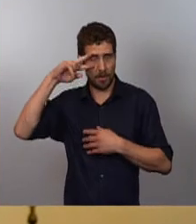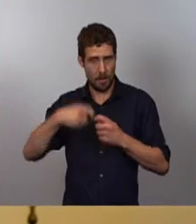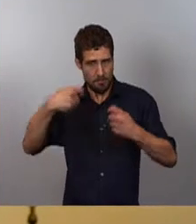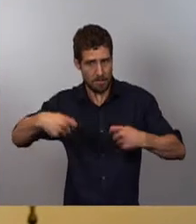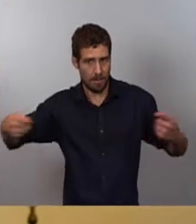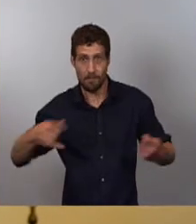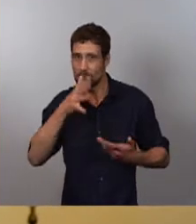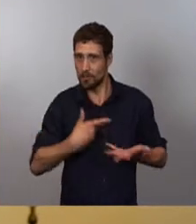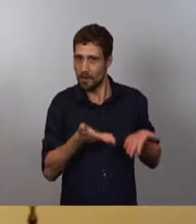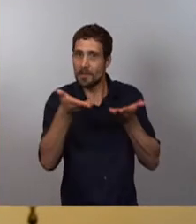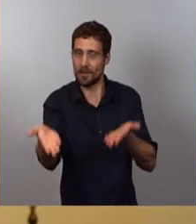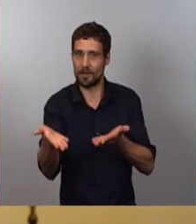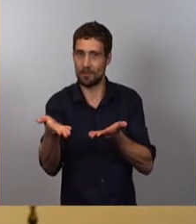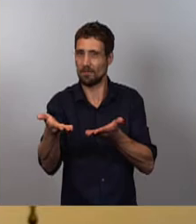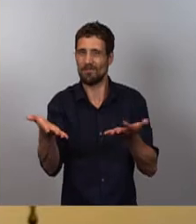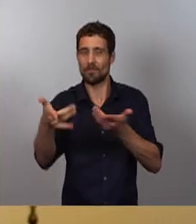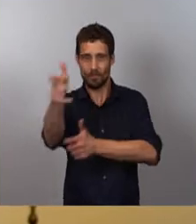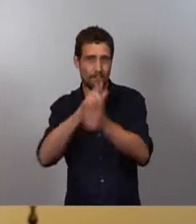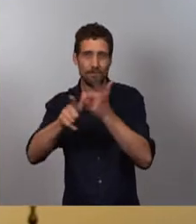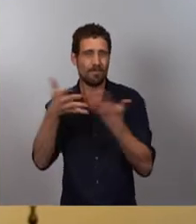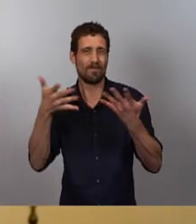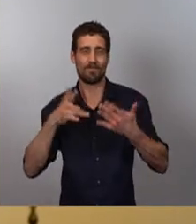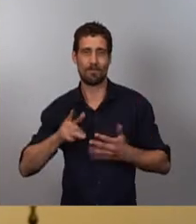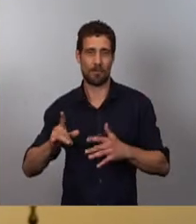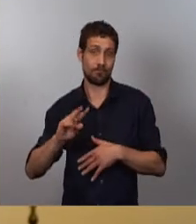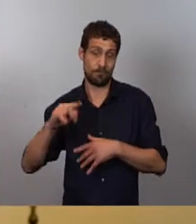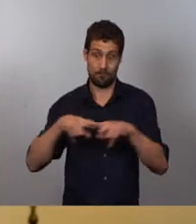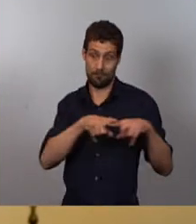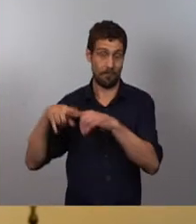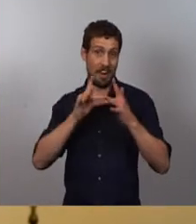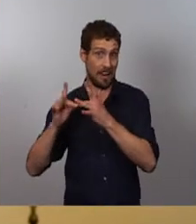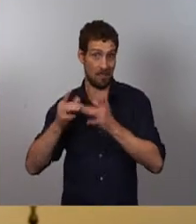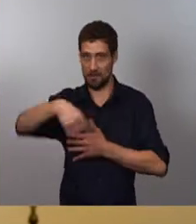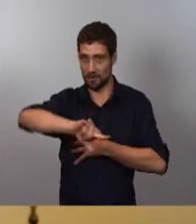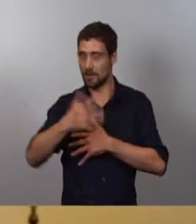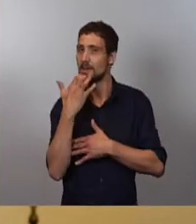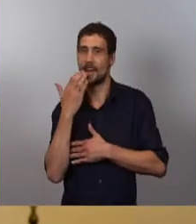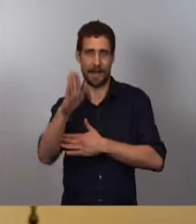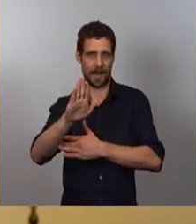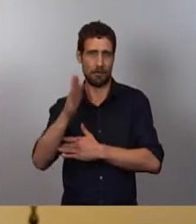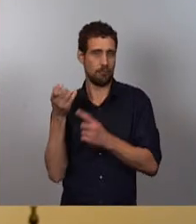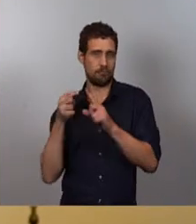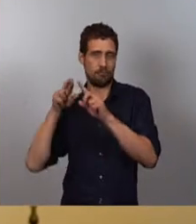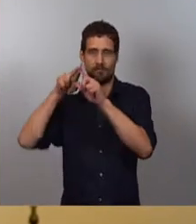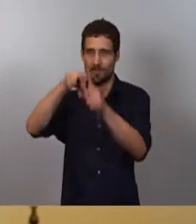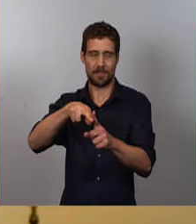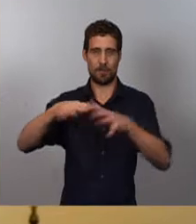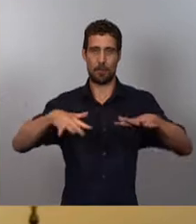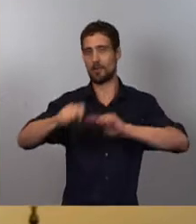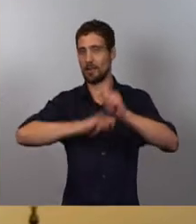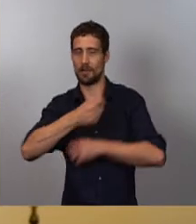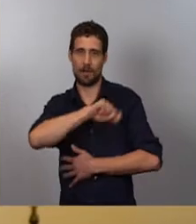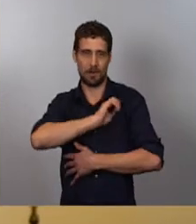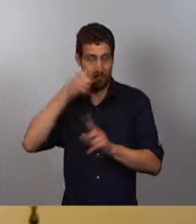nos hacéis a un viaje hacia el coliderazgo. Soy sin duda un ejemplo para el movimiento asociativo español al servicio de un objetivo